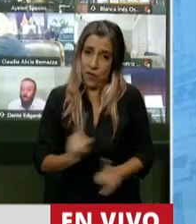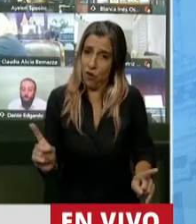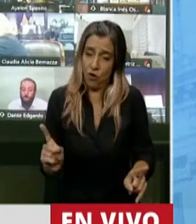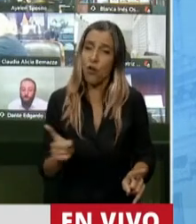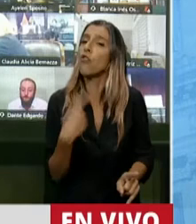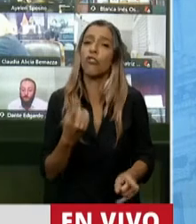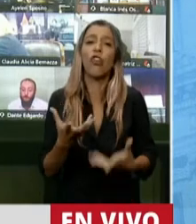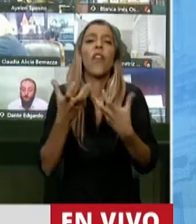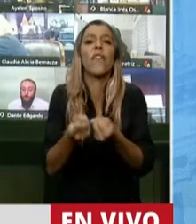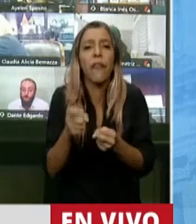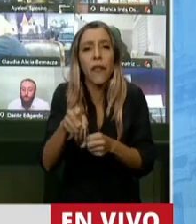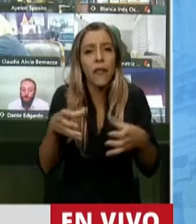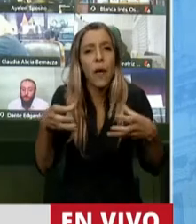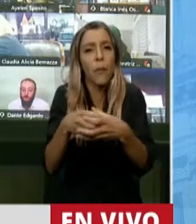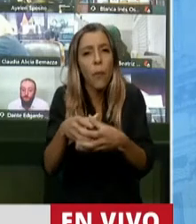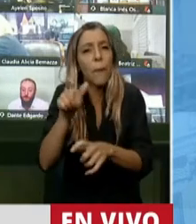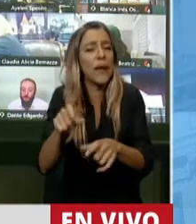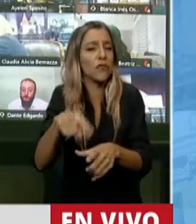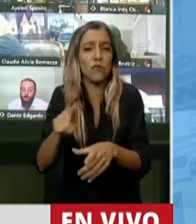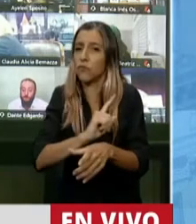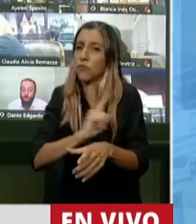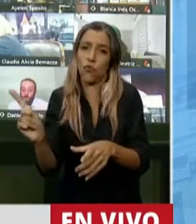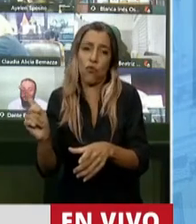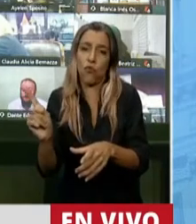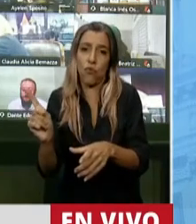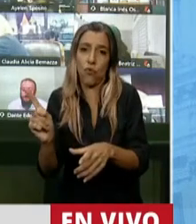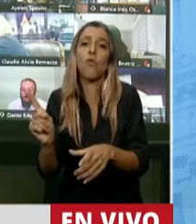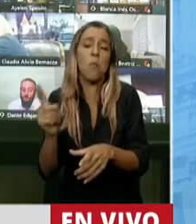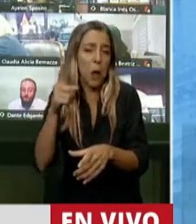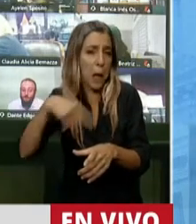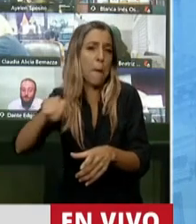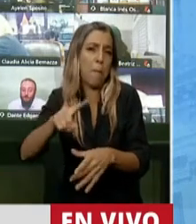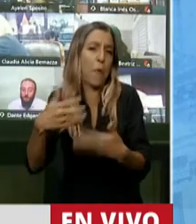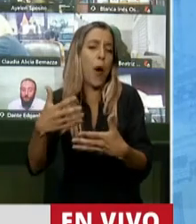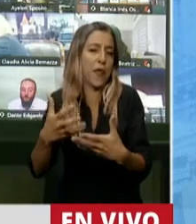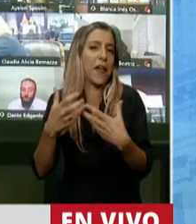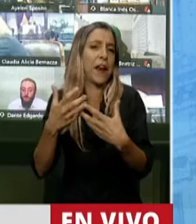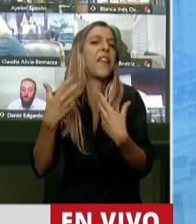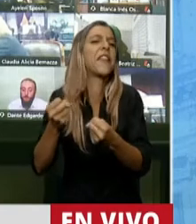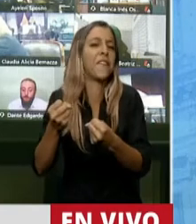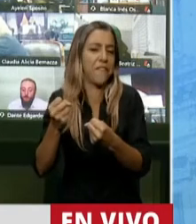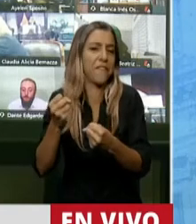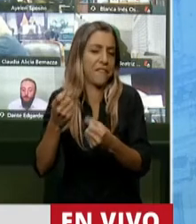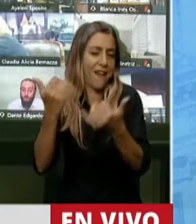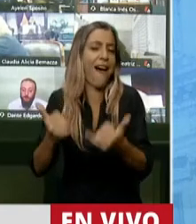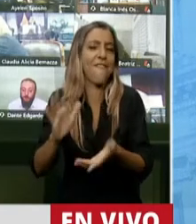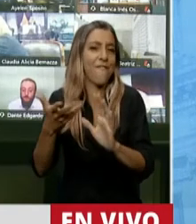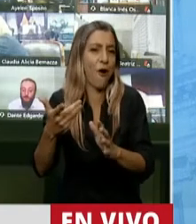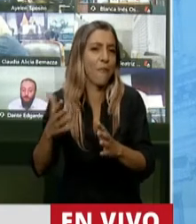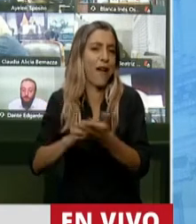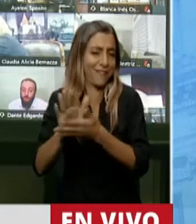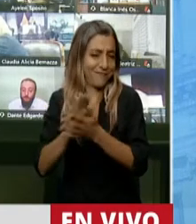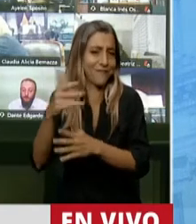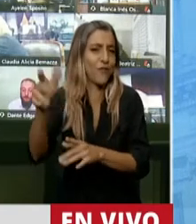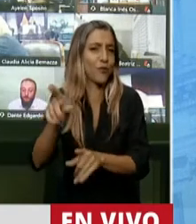no defendemos a esas personas, seguramente se van a poder defender. Nosotros no necesitamos que nos muestren